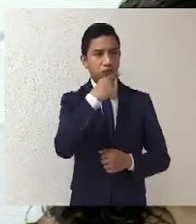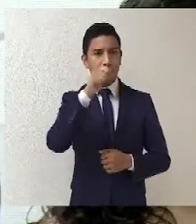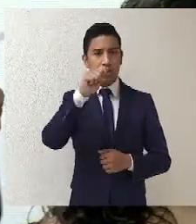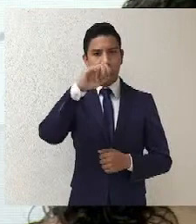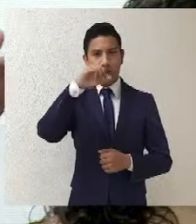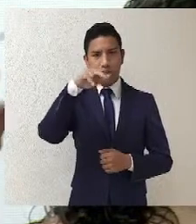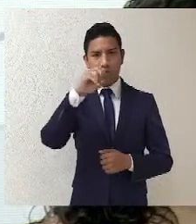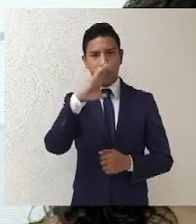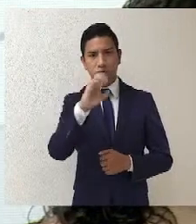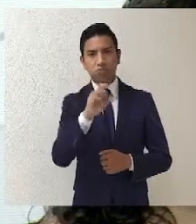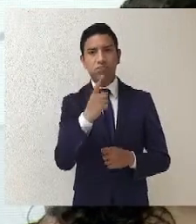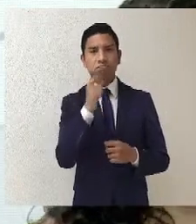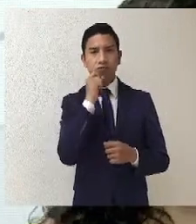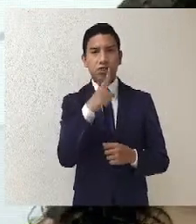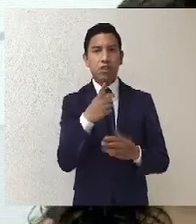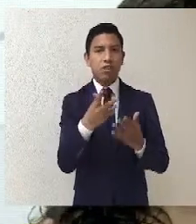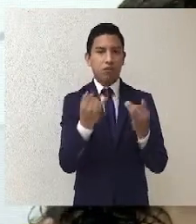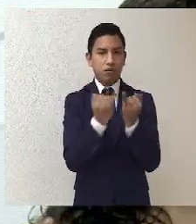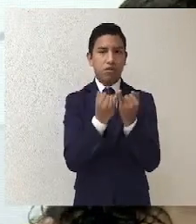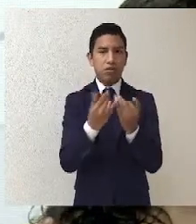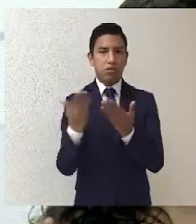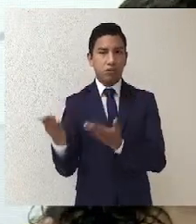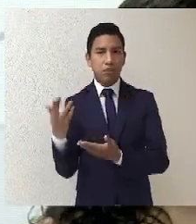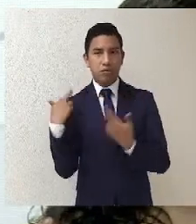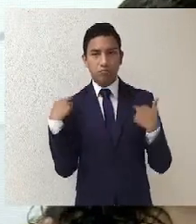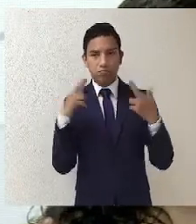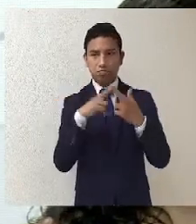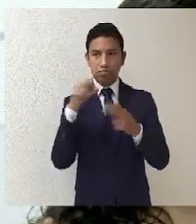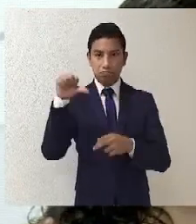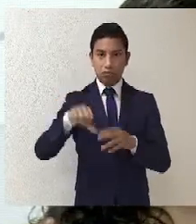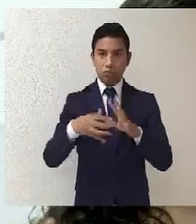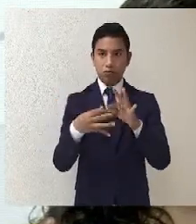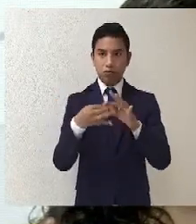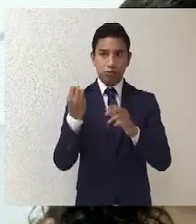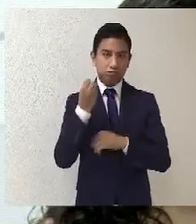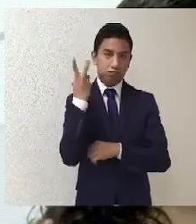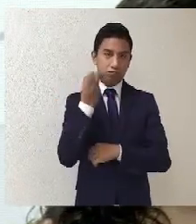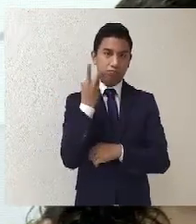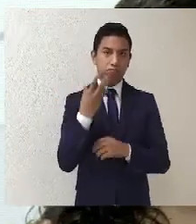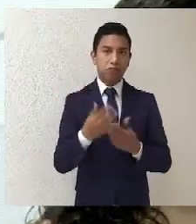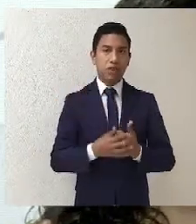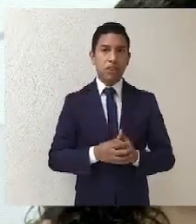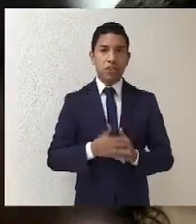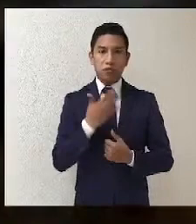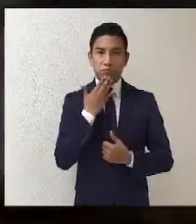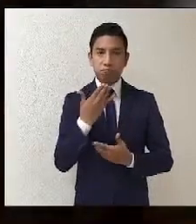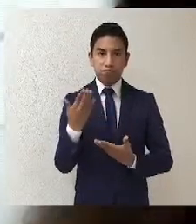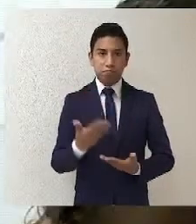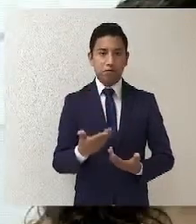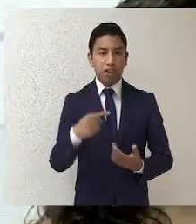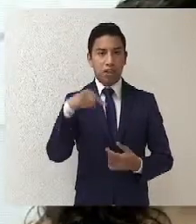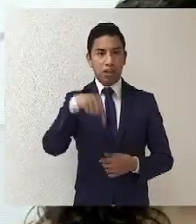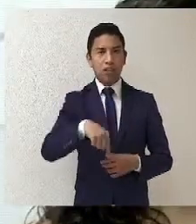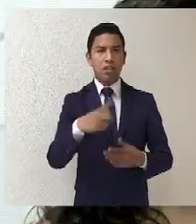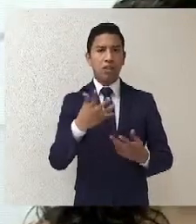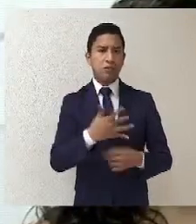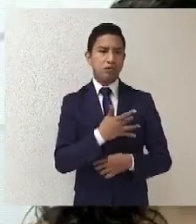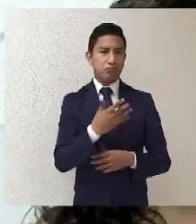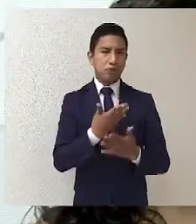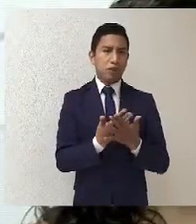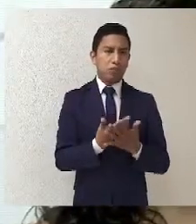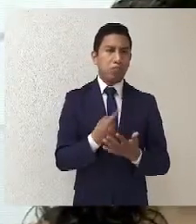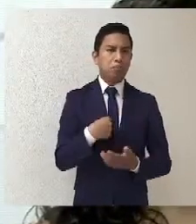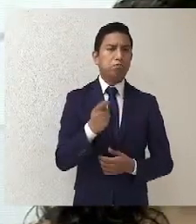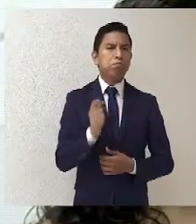Y bueno, al señor ponente de esta mañana. Desearles una muy feliz estancia en este evento que